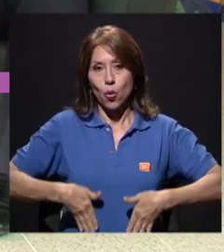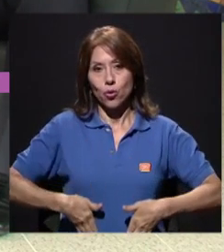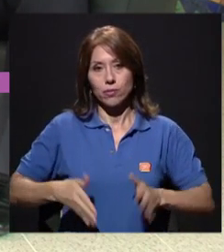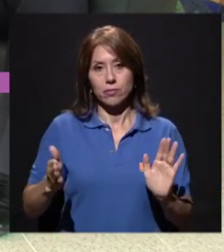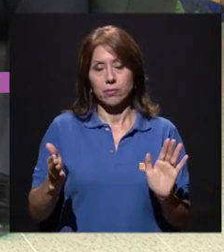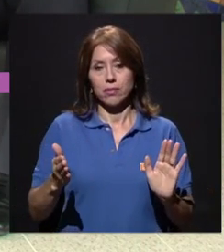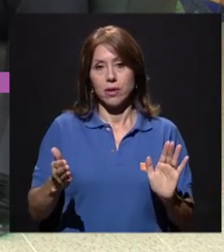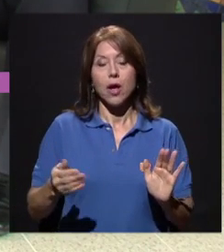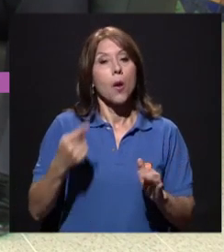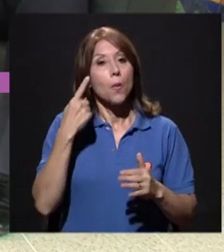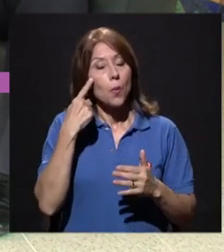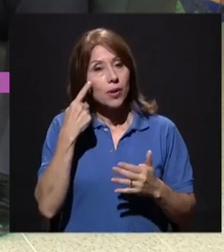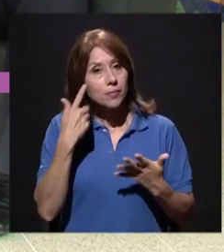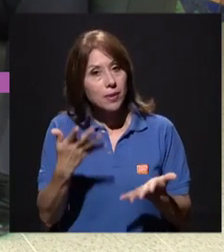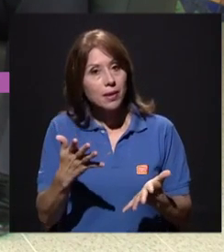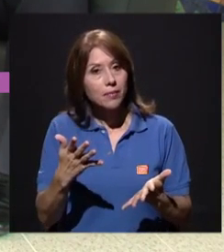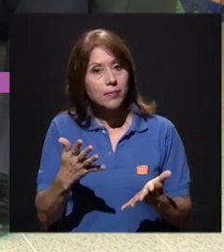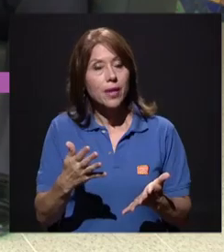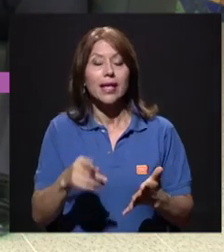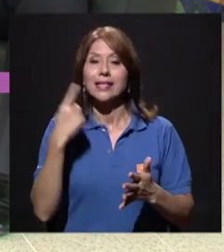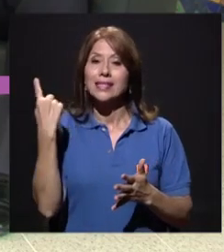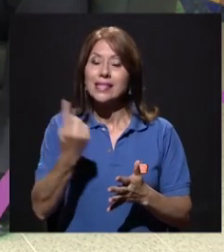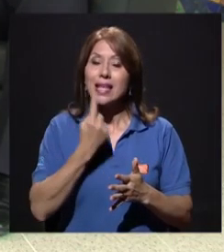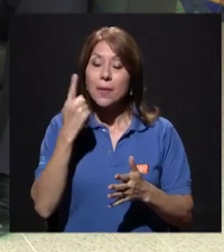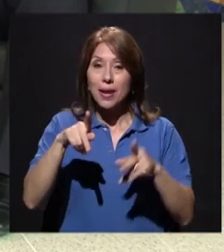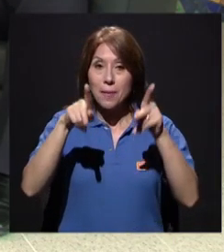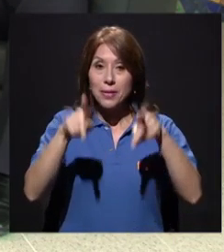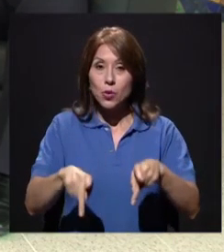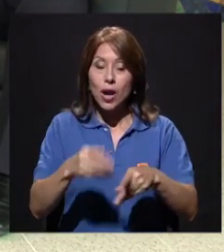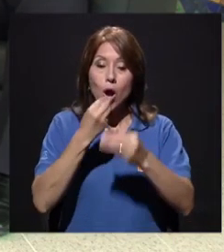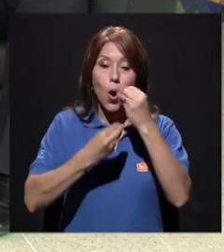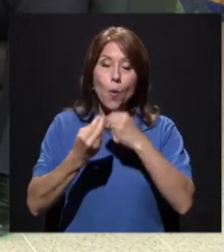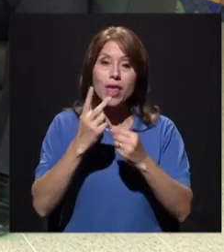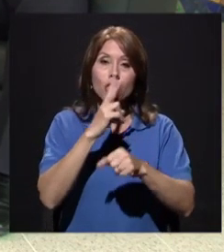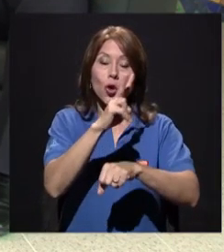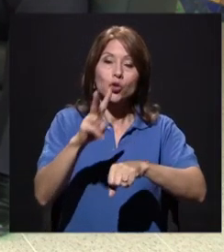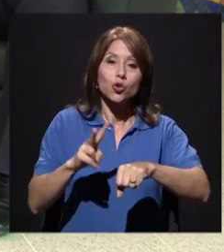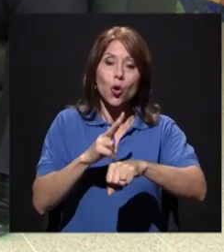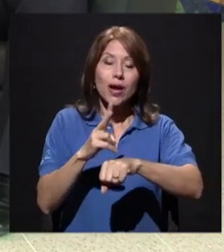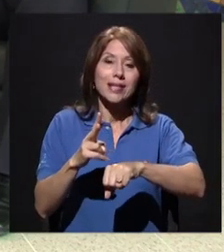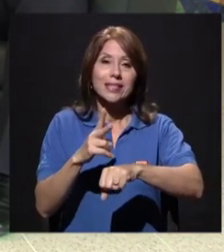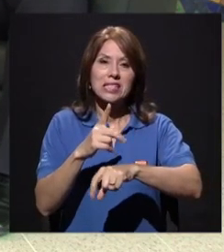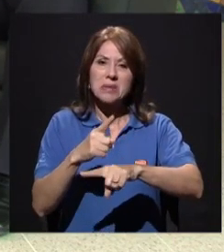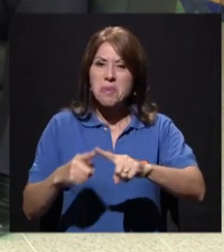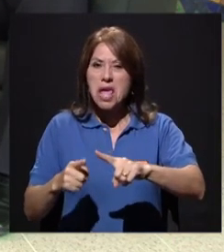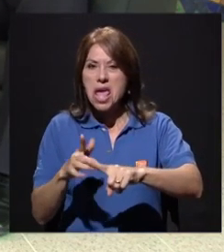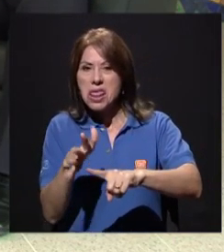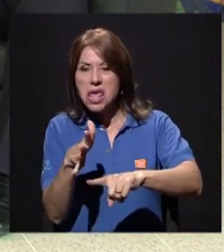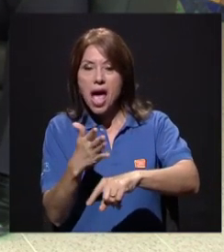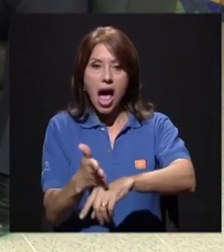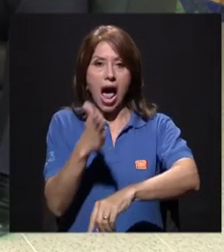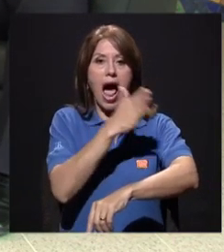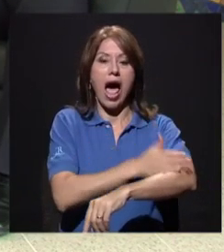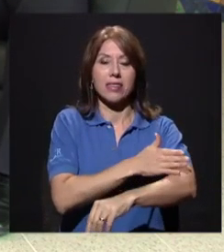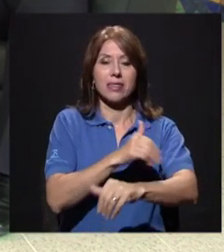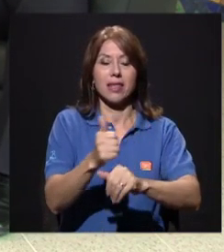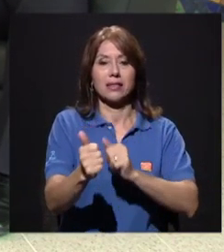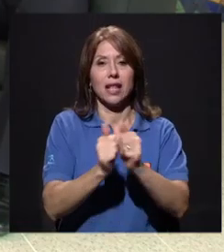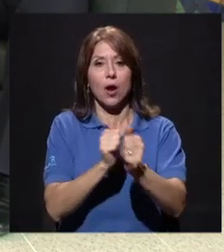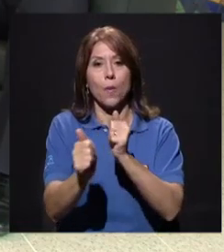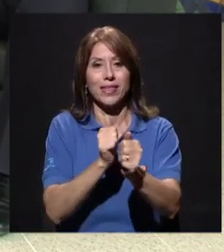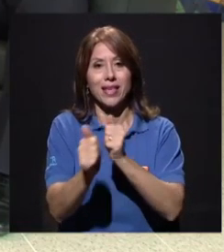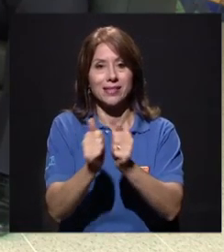la teta come dos horas y medio, tres horas antes de la competencia. Y me imagino que debe ser así antes de cualquier actividad física.